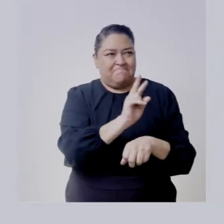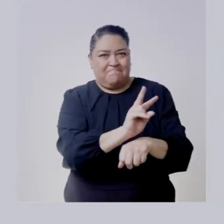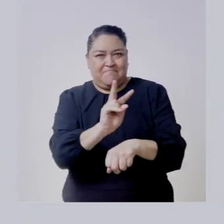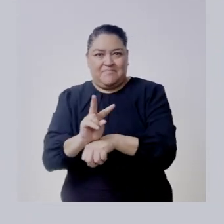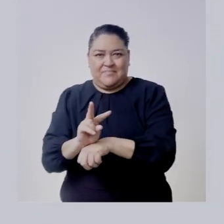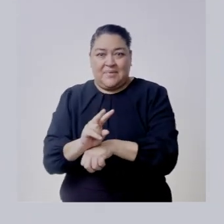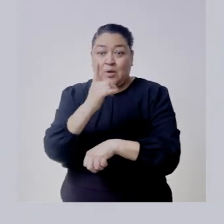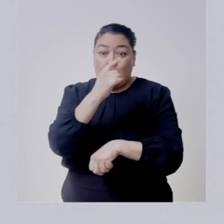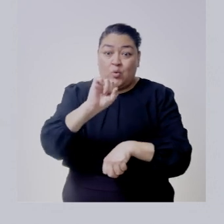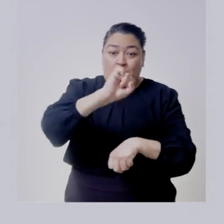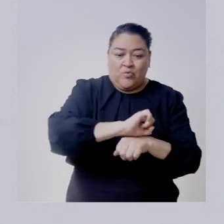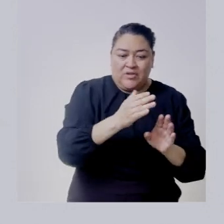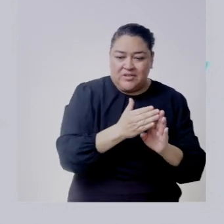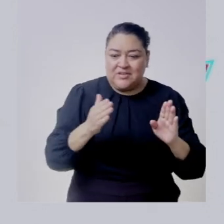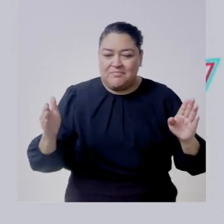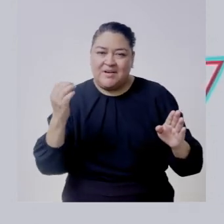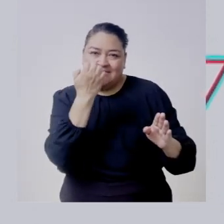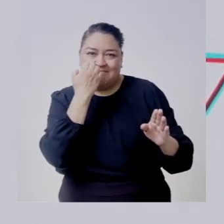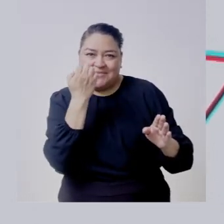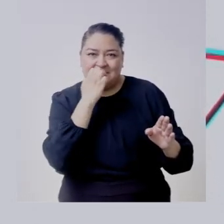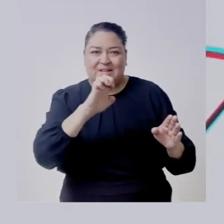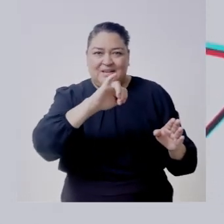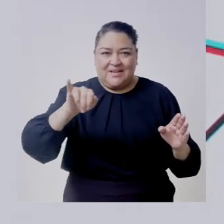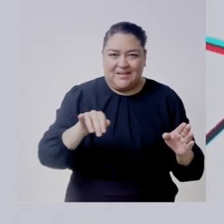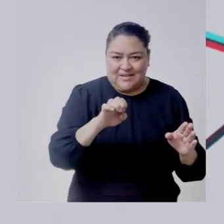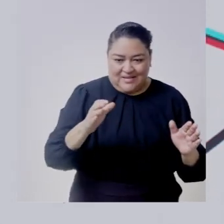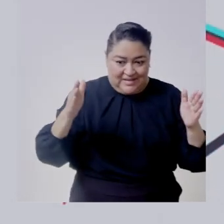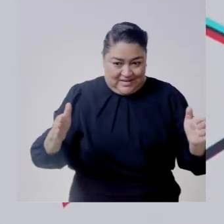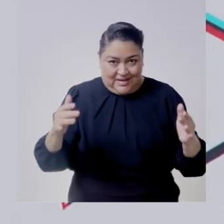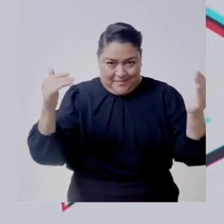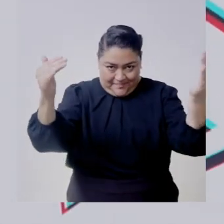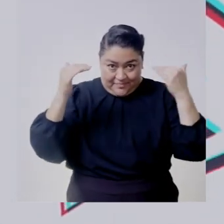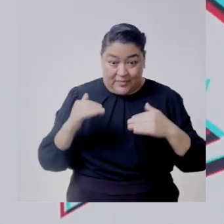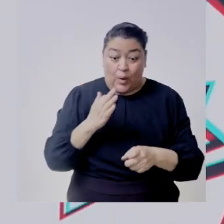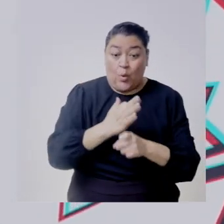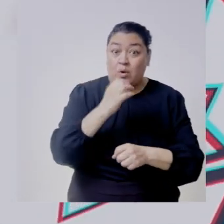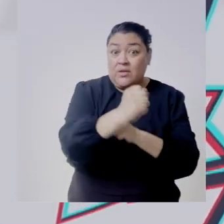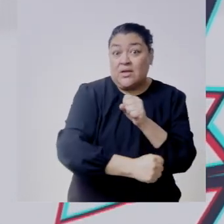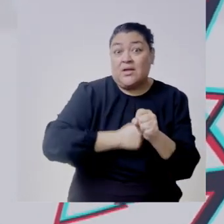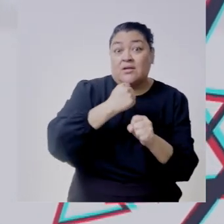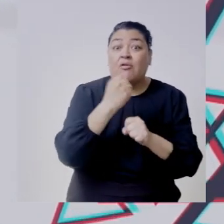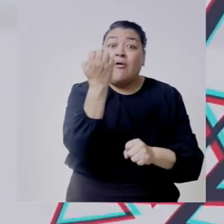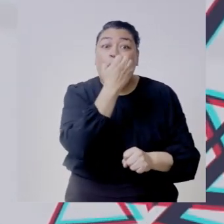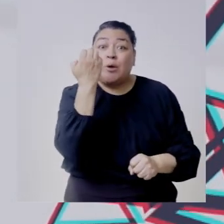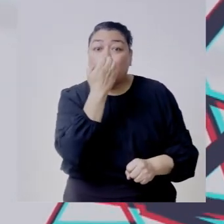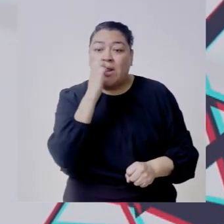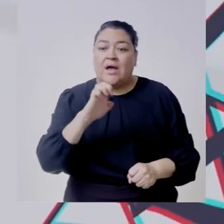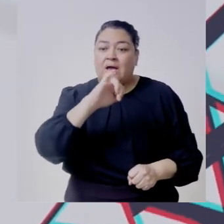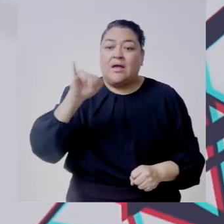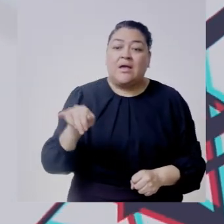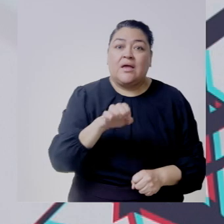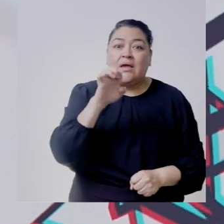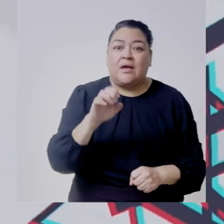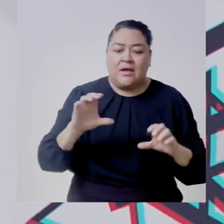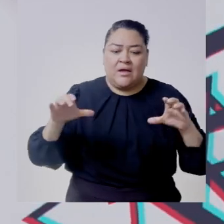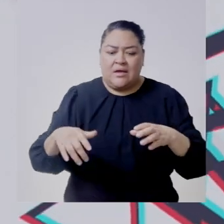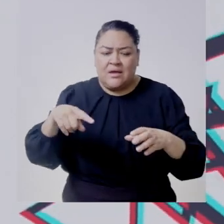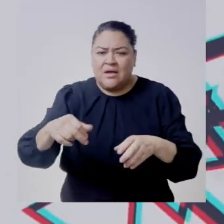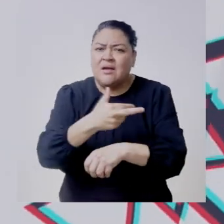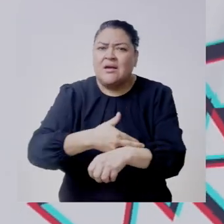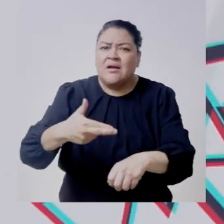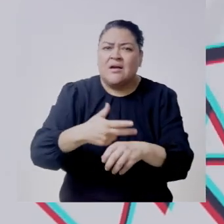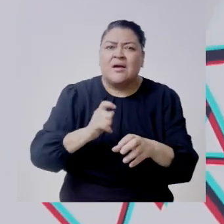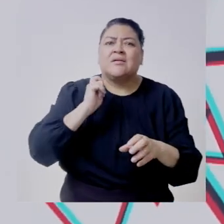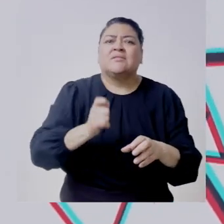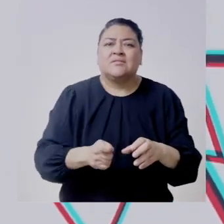electoral la semana académica de la escuela judicial electoral y este año la escuela judicial electoral va a